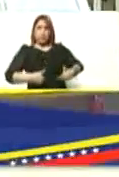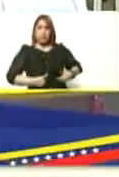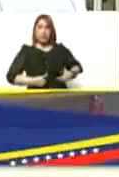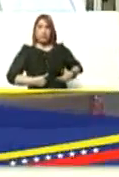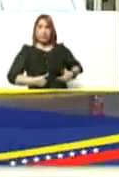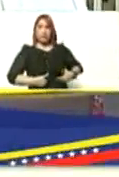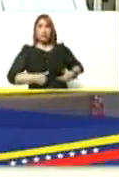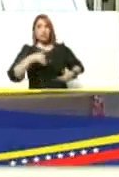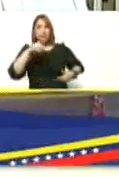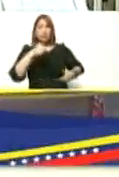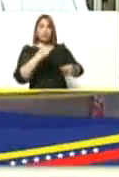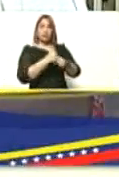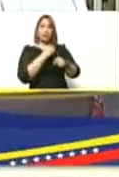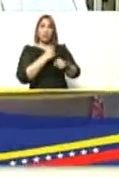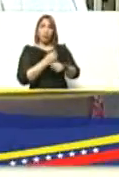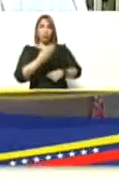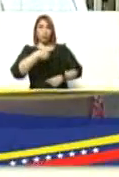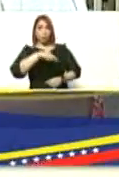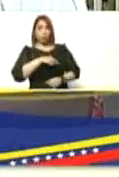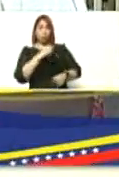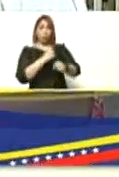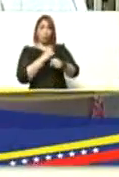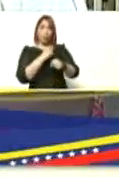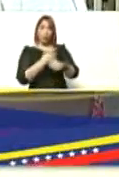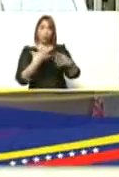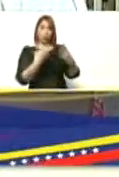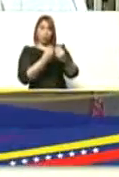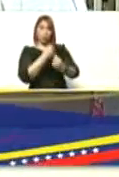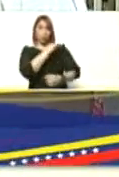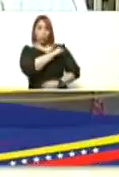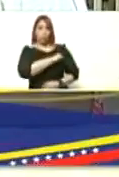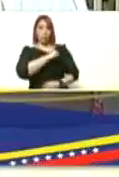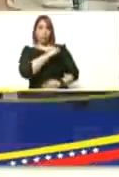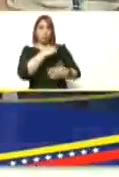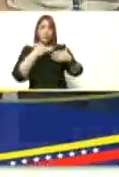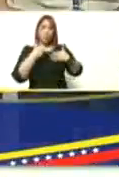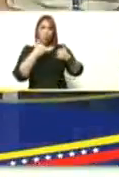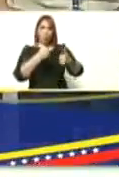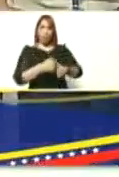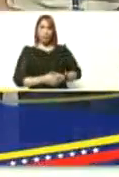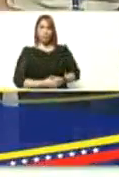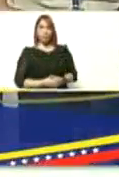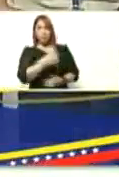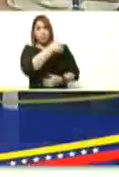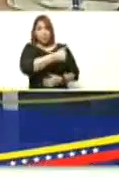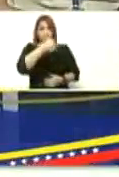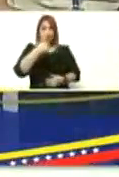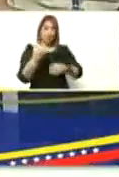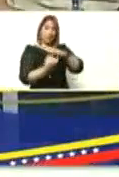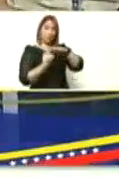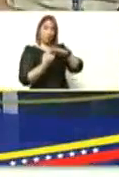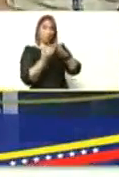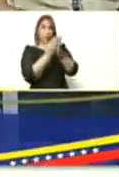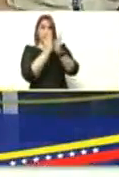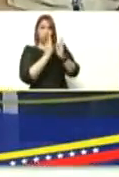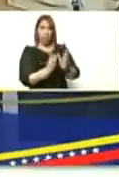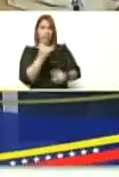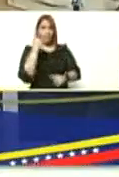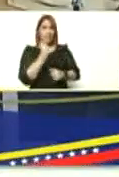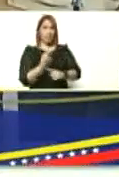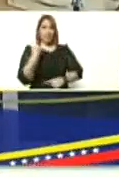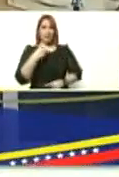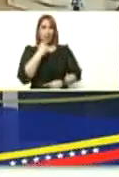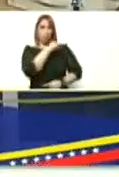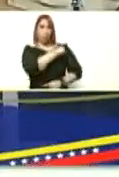esfuerzo y su trabajo estamos trabajando presidente en los comités de seguridad cada institución educativa debe tener un